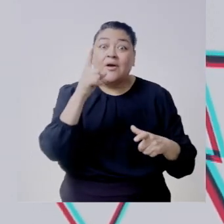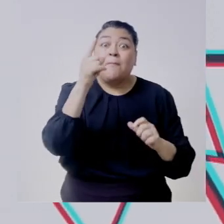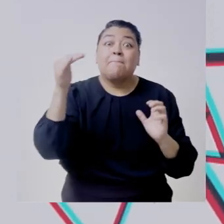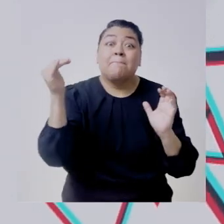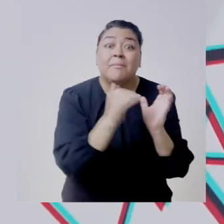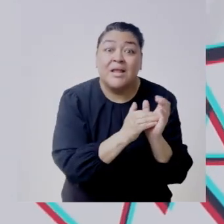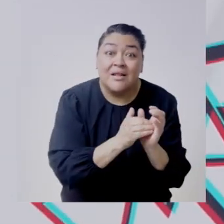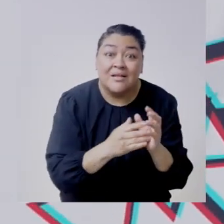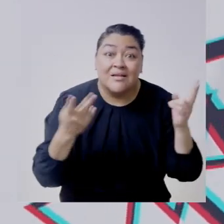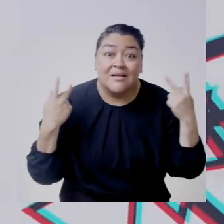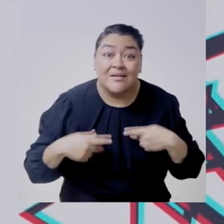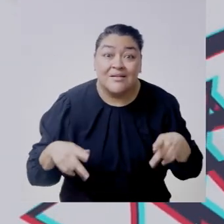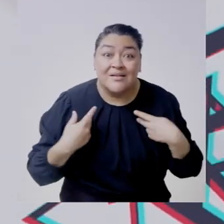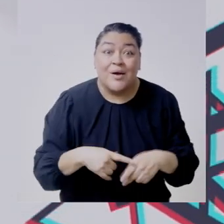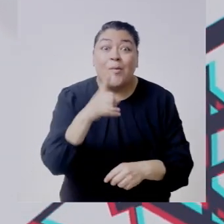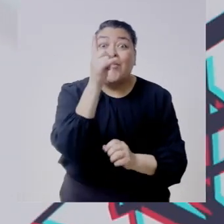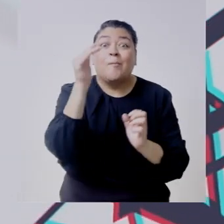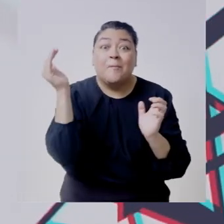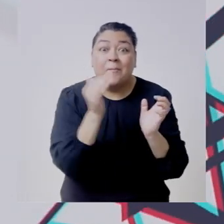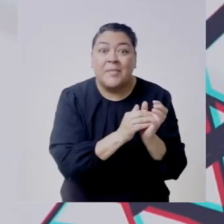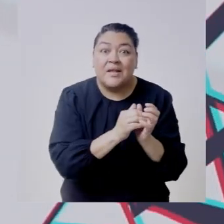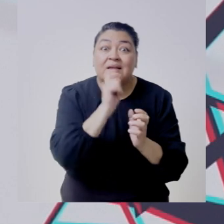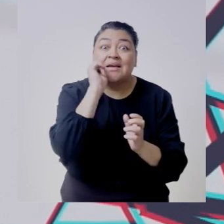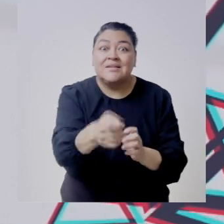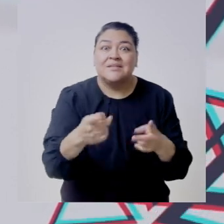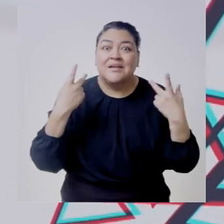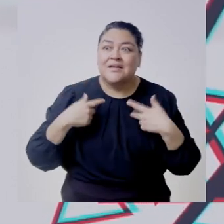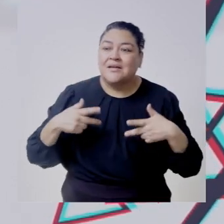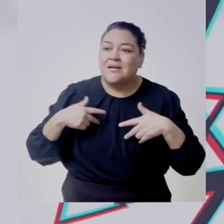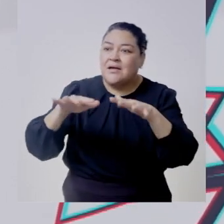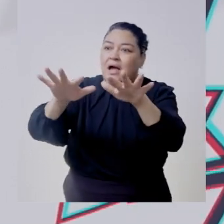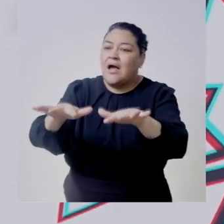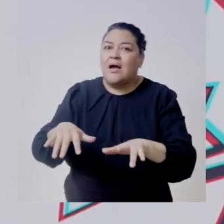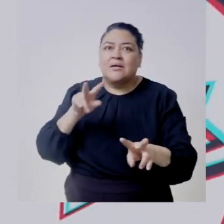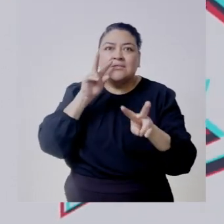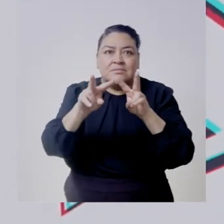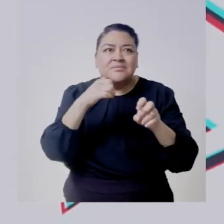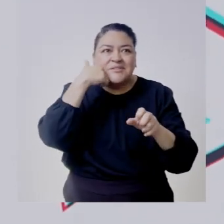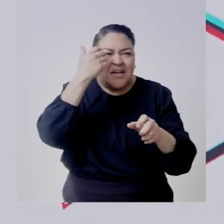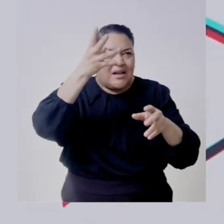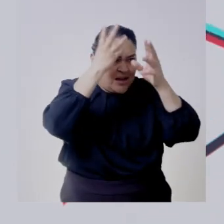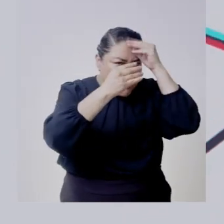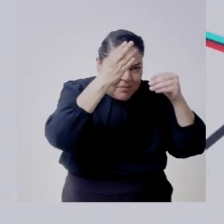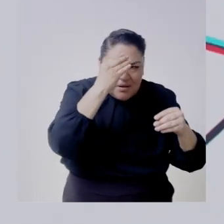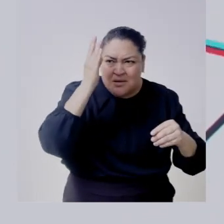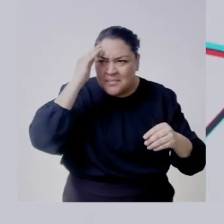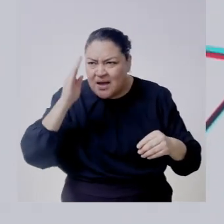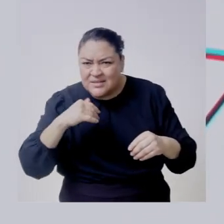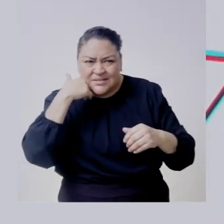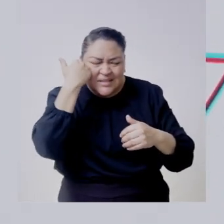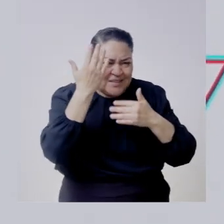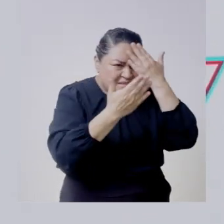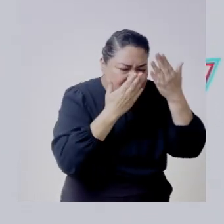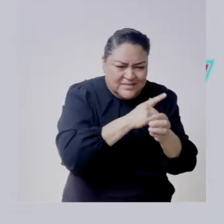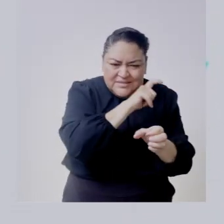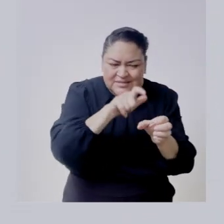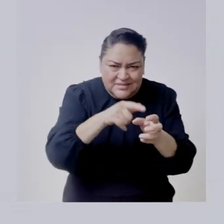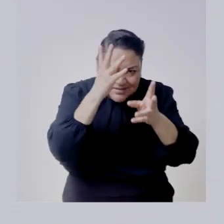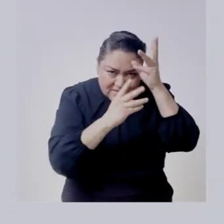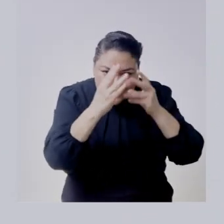mil personas entonces la verdad es que el interés en la materia electoral en los programas en los posgrados que tiene la escuela